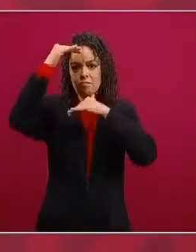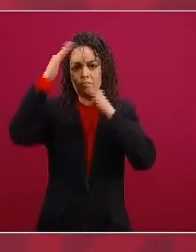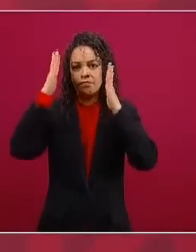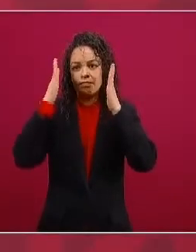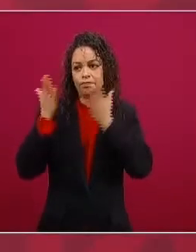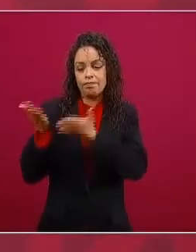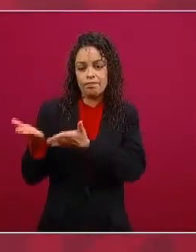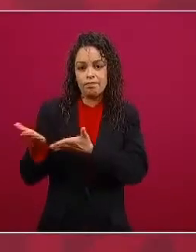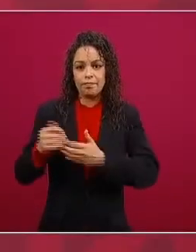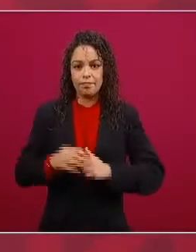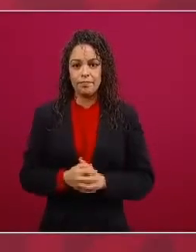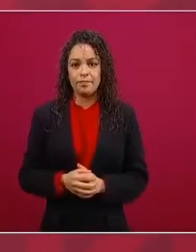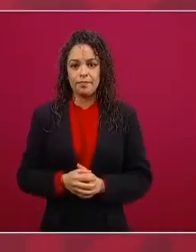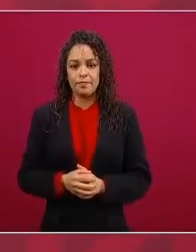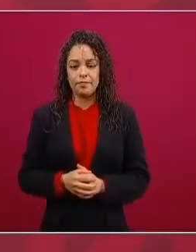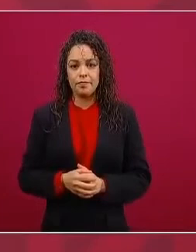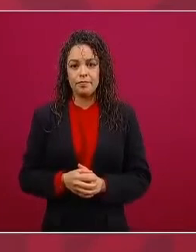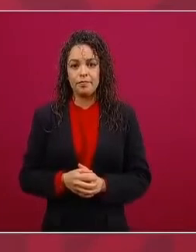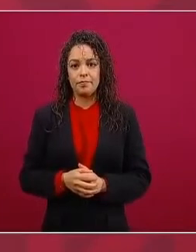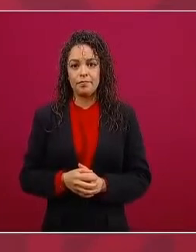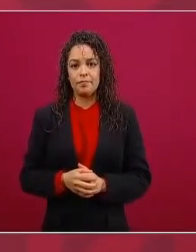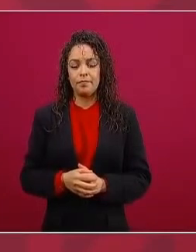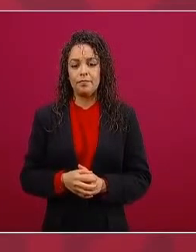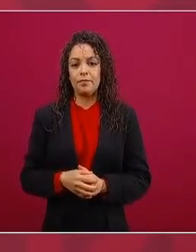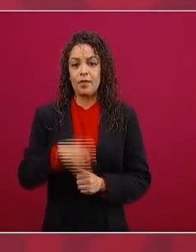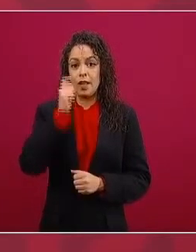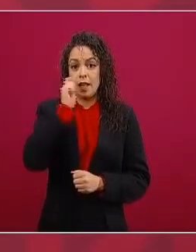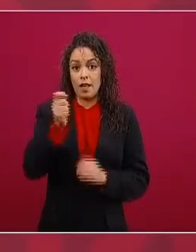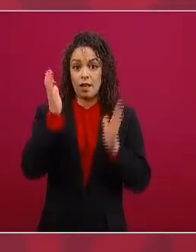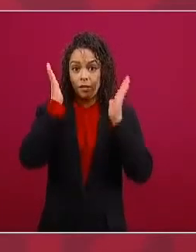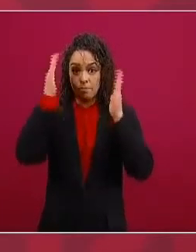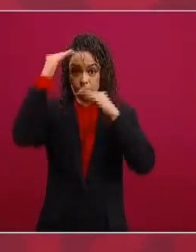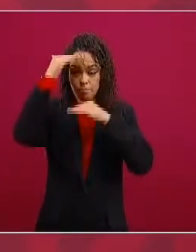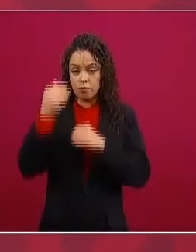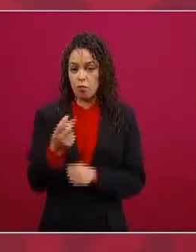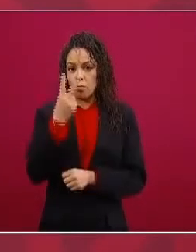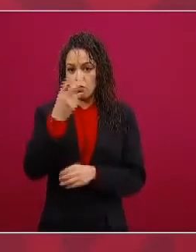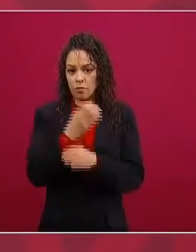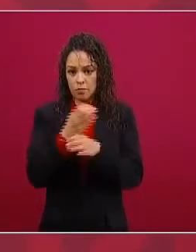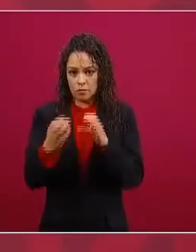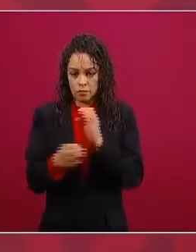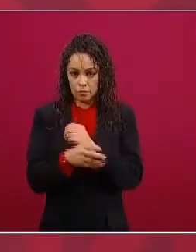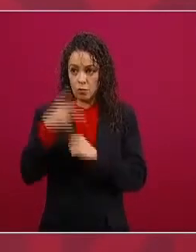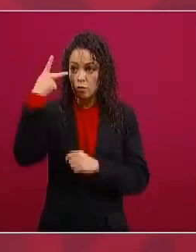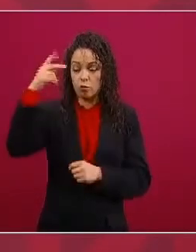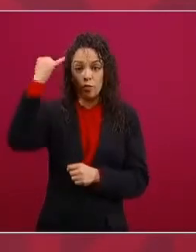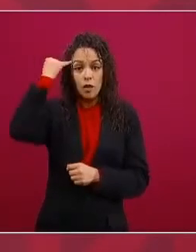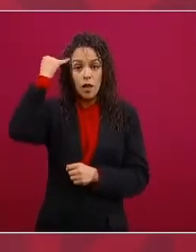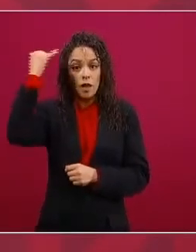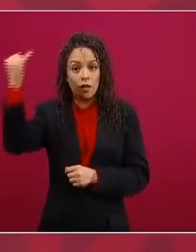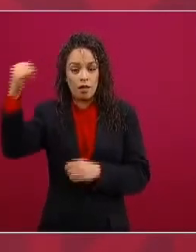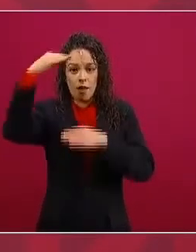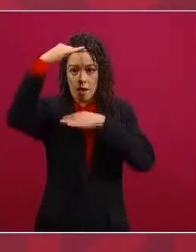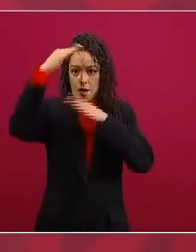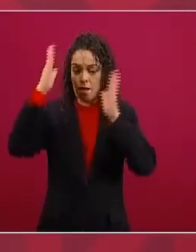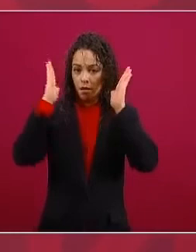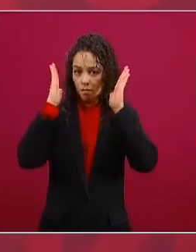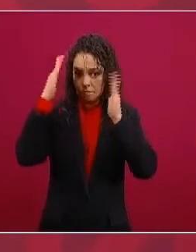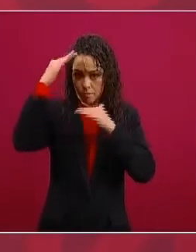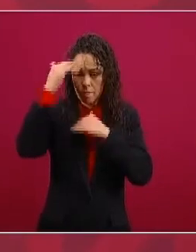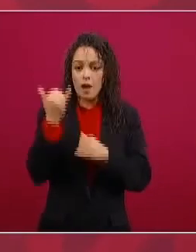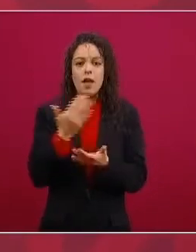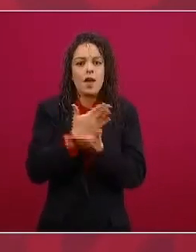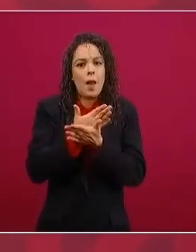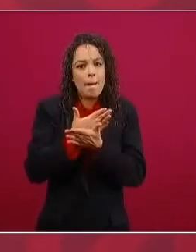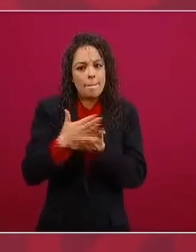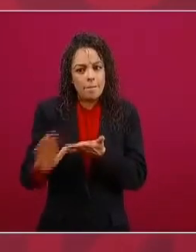hablo de dos cosas del pensamiento conservador de lo ideológico y también del